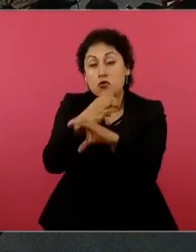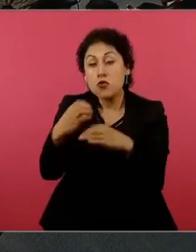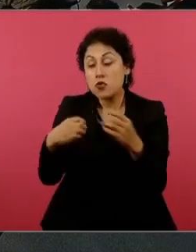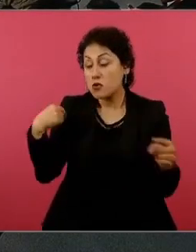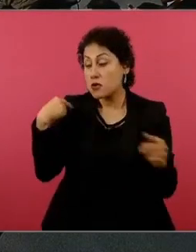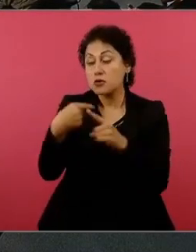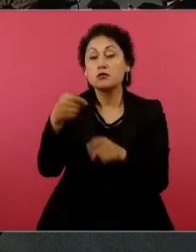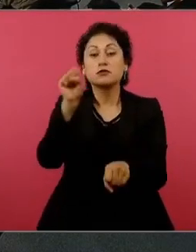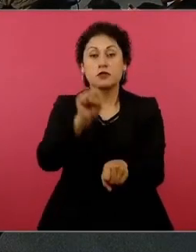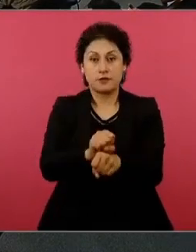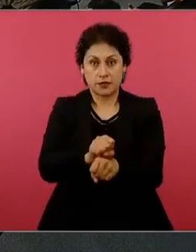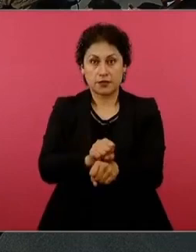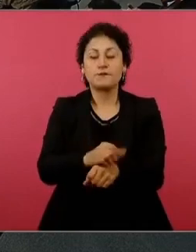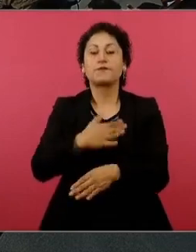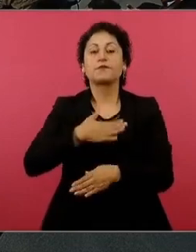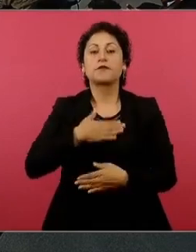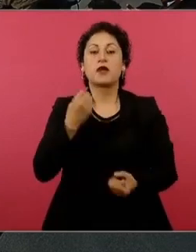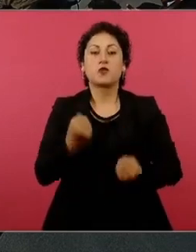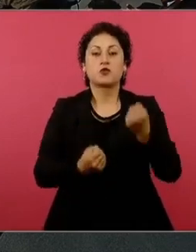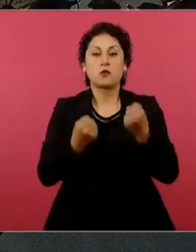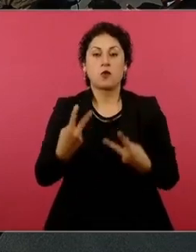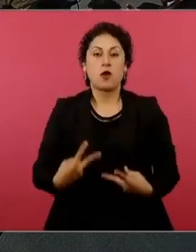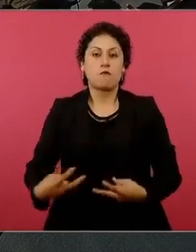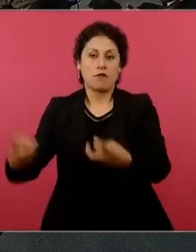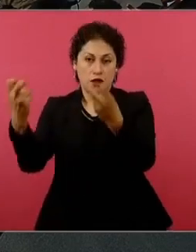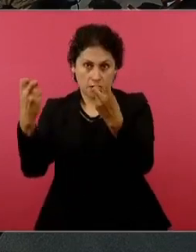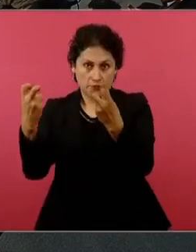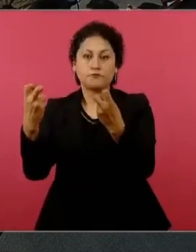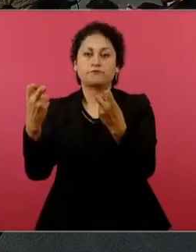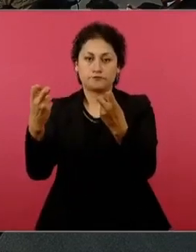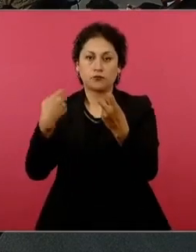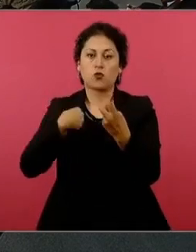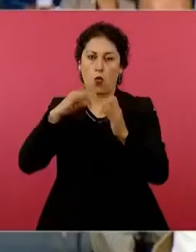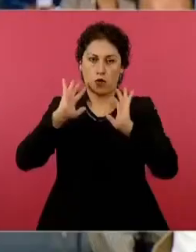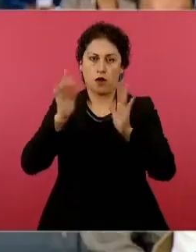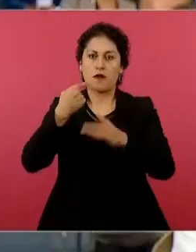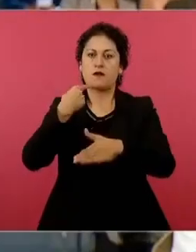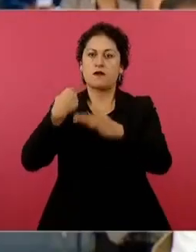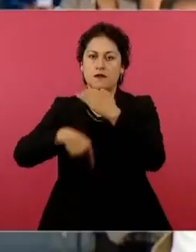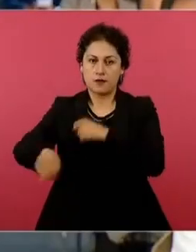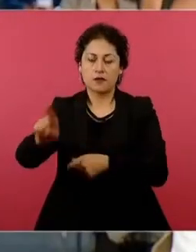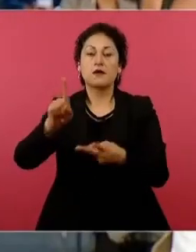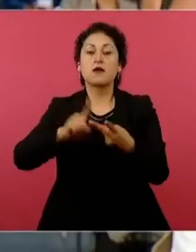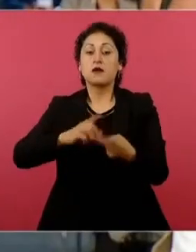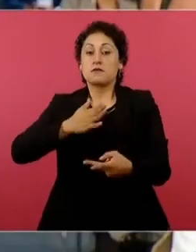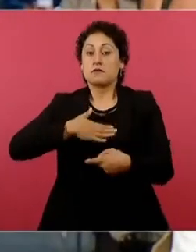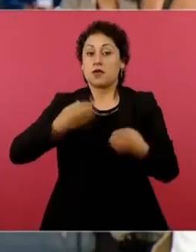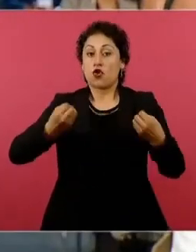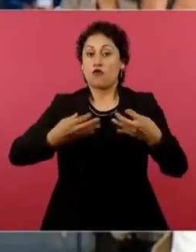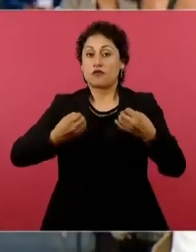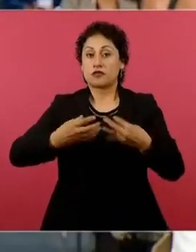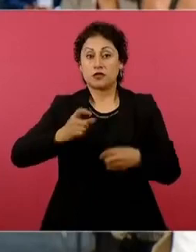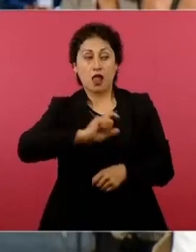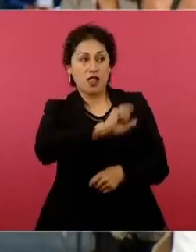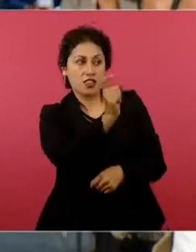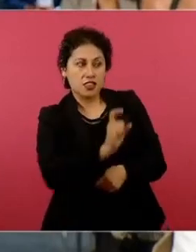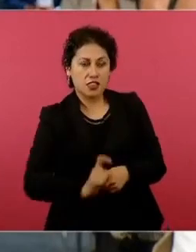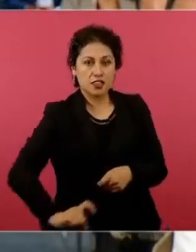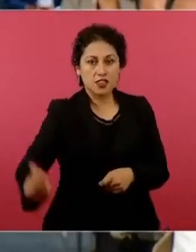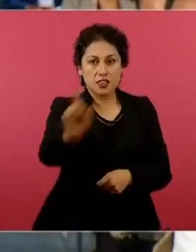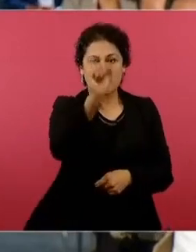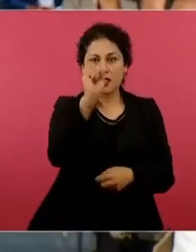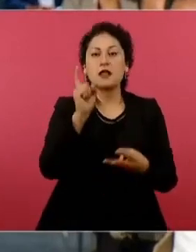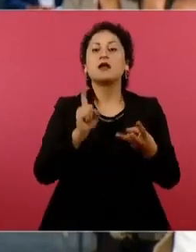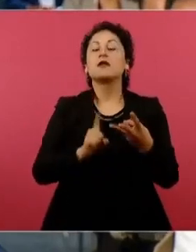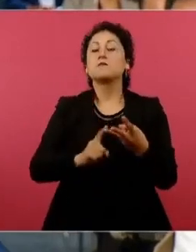semana. Fue robado mi automóvil, está denunciado ante la autoridad, fueron grafiteadas mis oficinas, mi familia